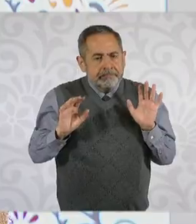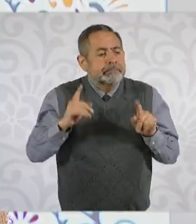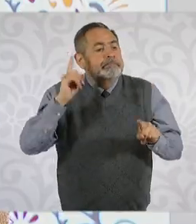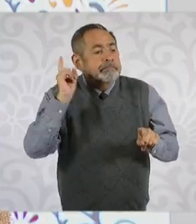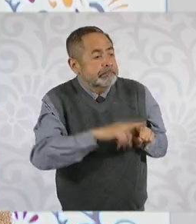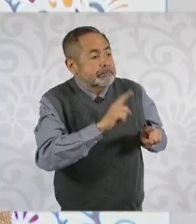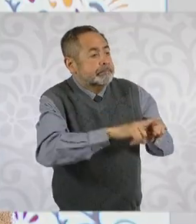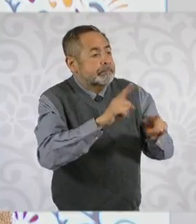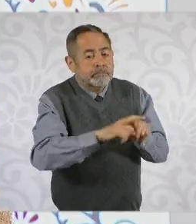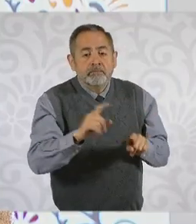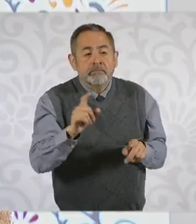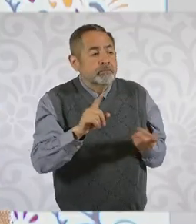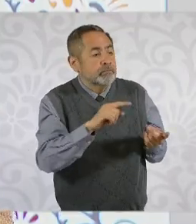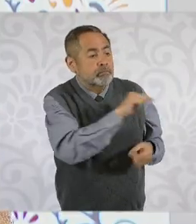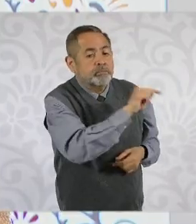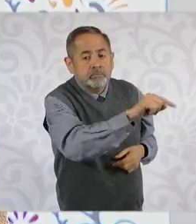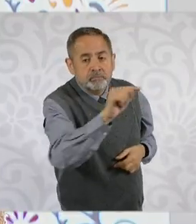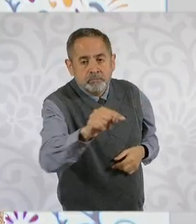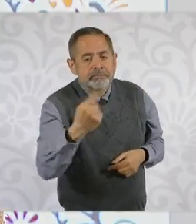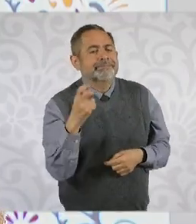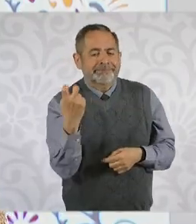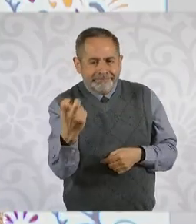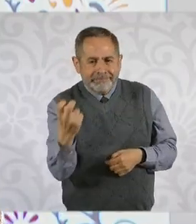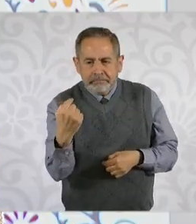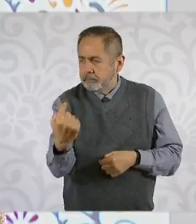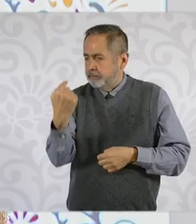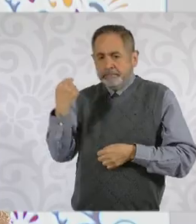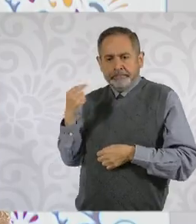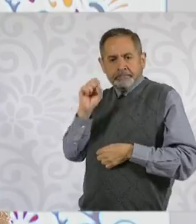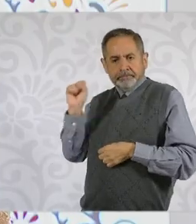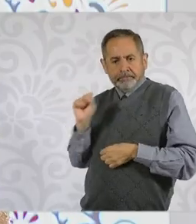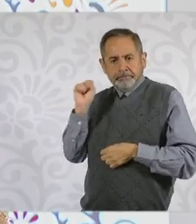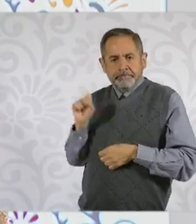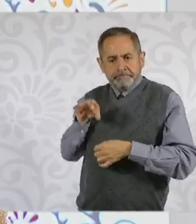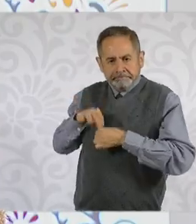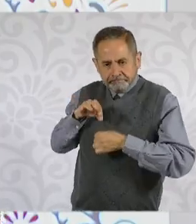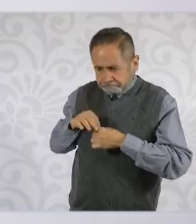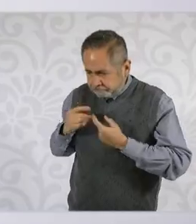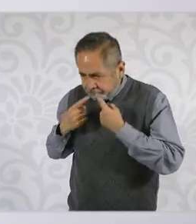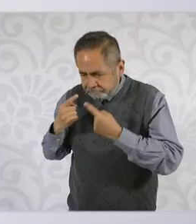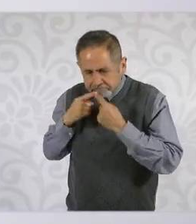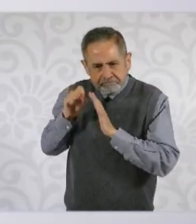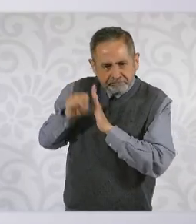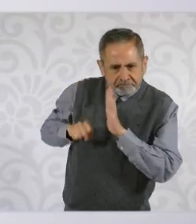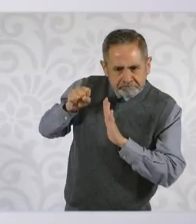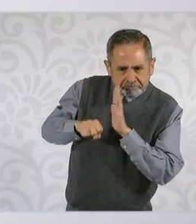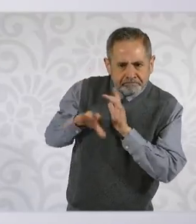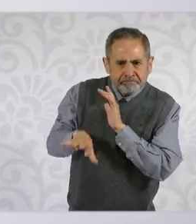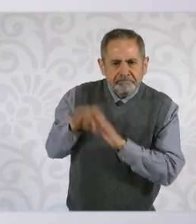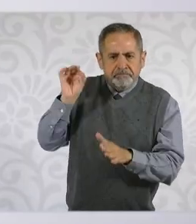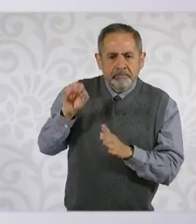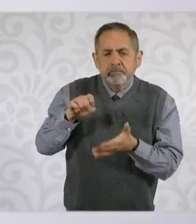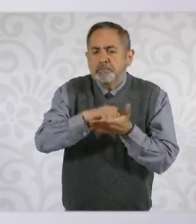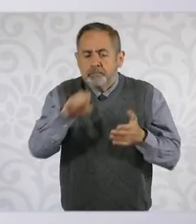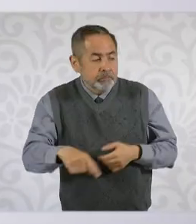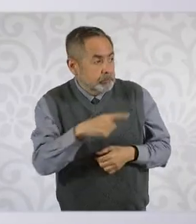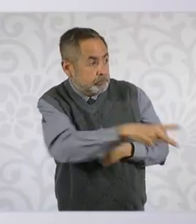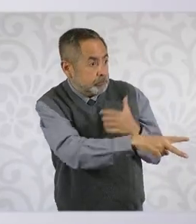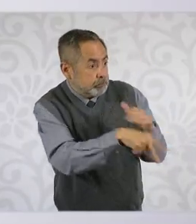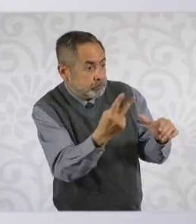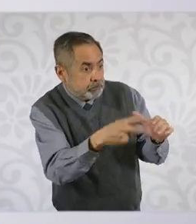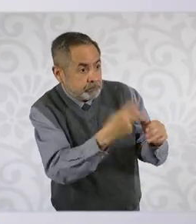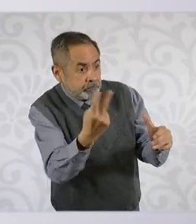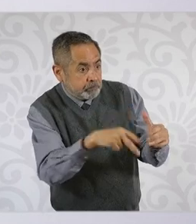este fin de semana. ¿Cómo? Las vacantes, es decir, los que no están ocupados, y